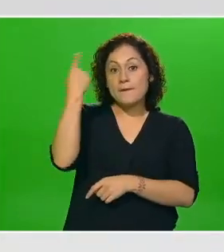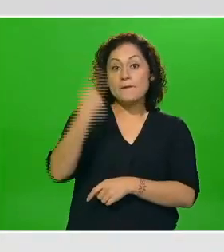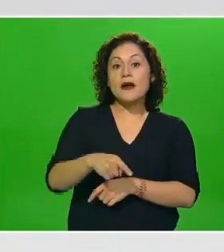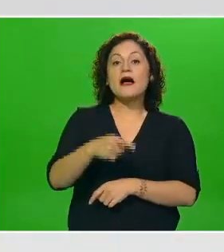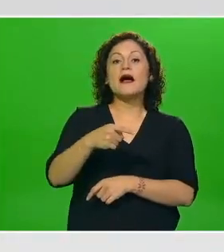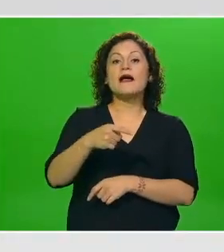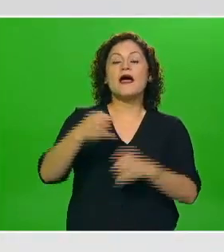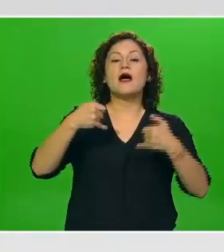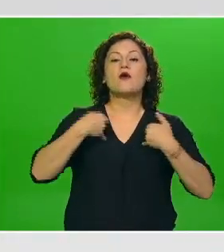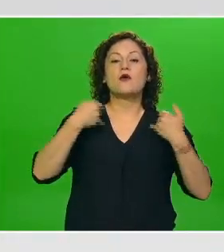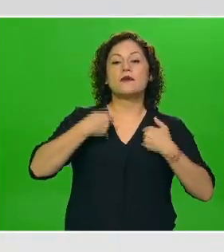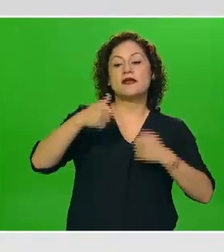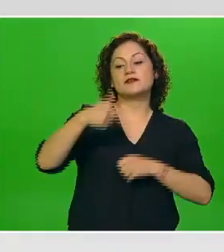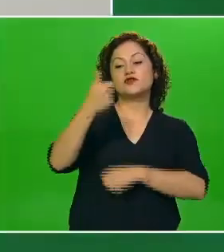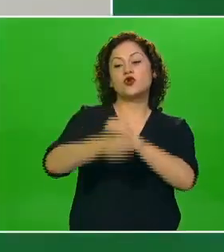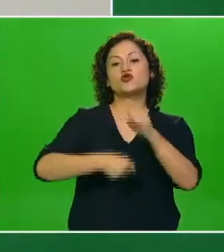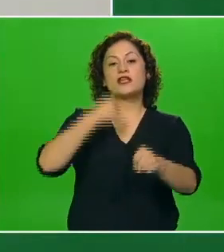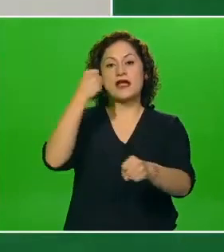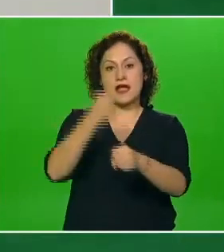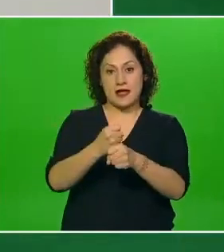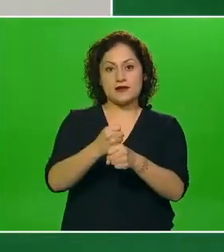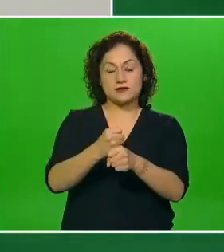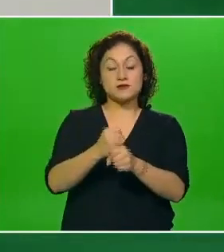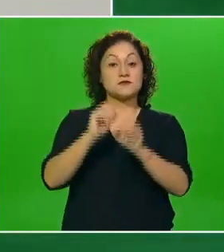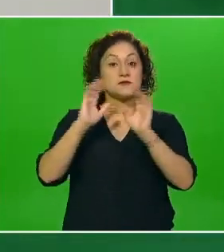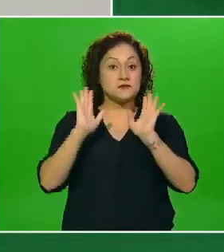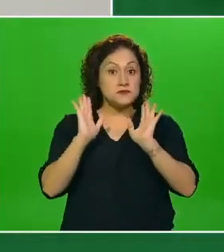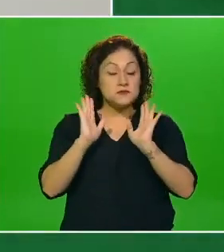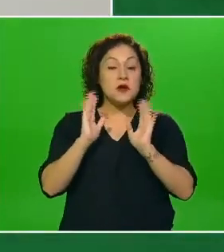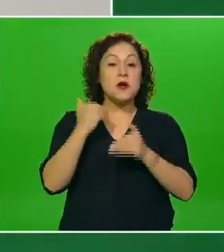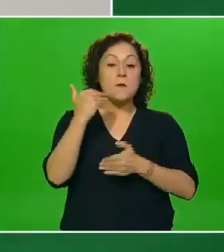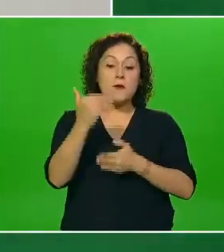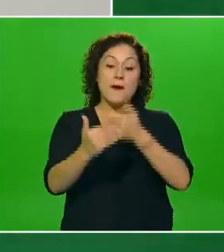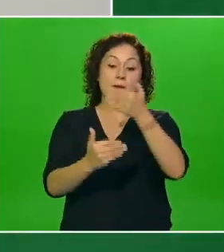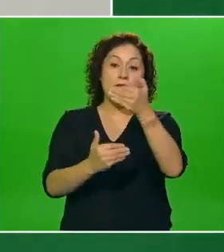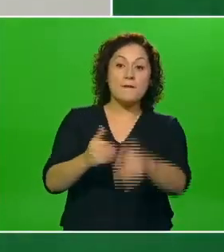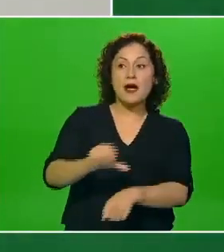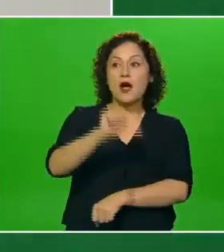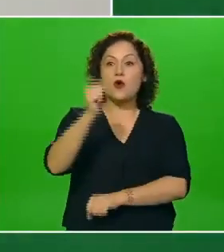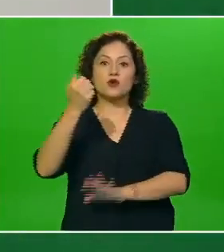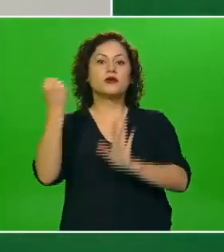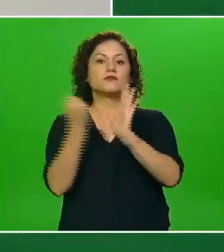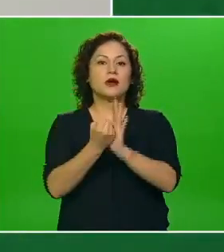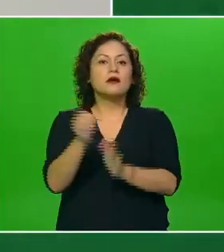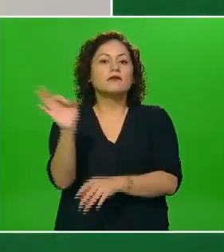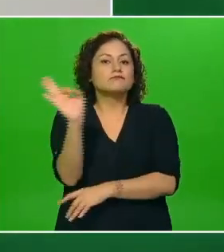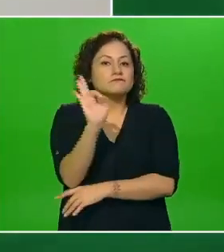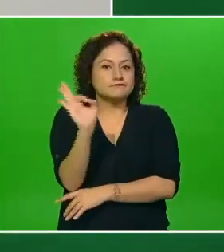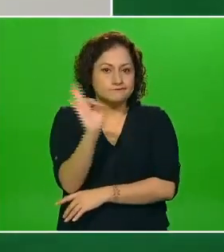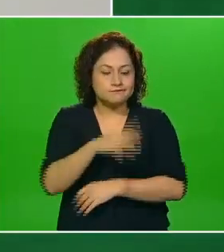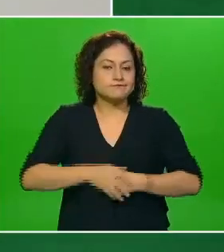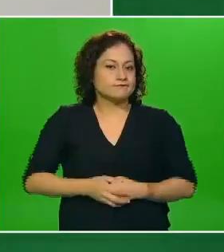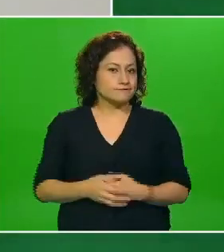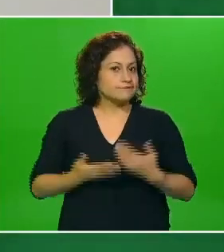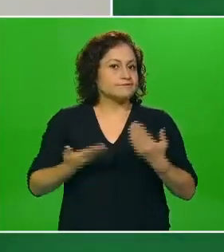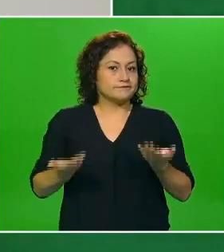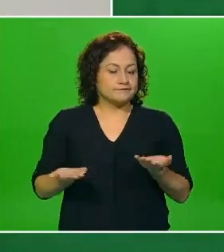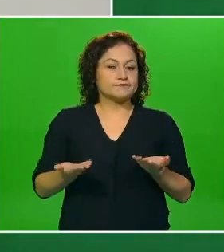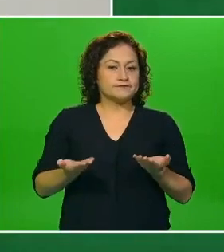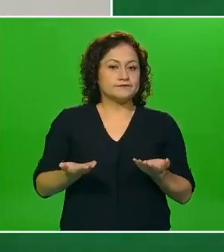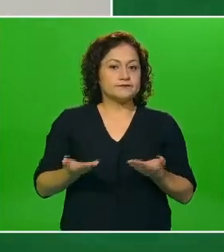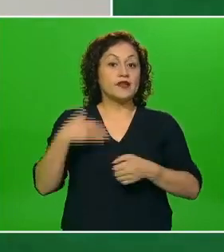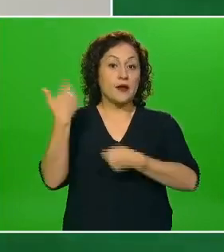y así puede de seguro suceder en siguientes semanas o meses con otras vacunas pues bueno esto cuando sea así